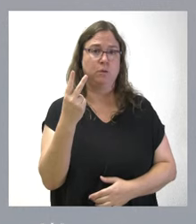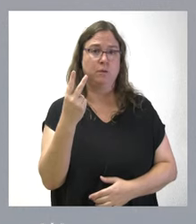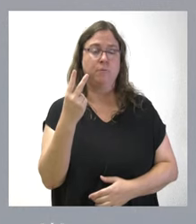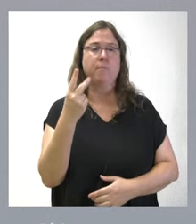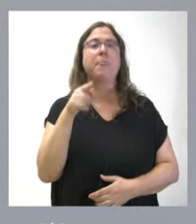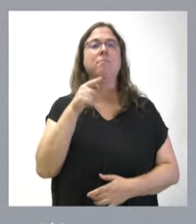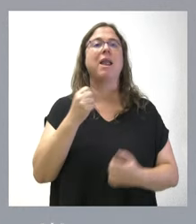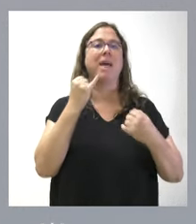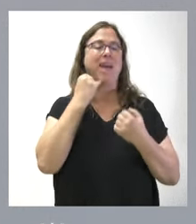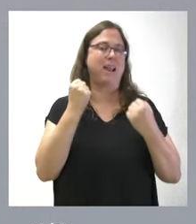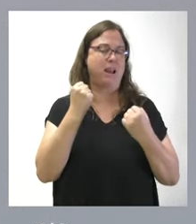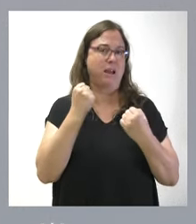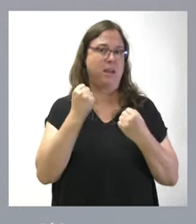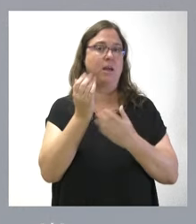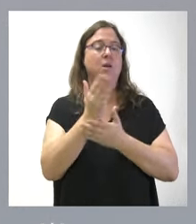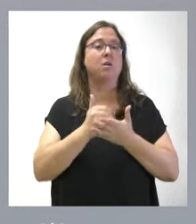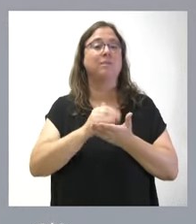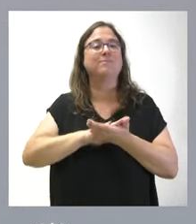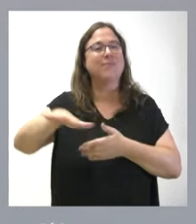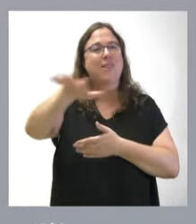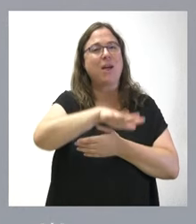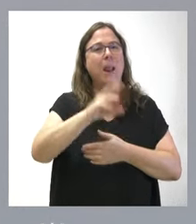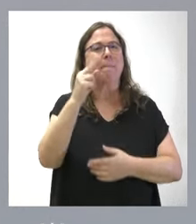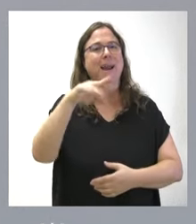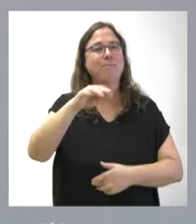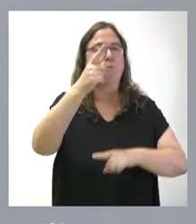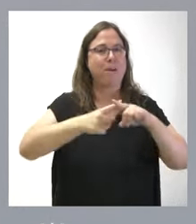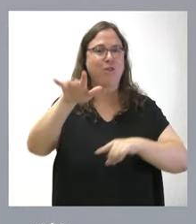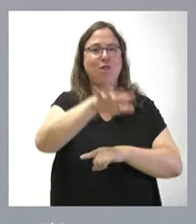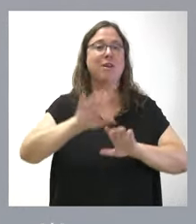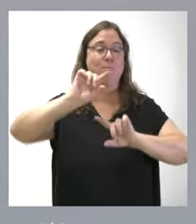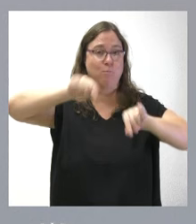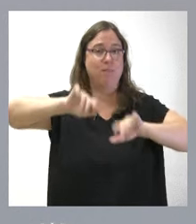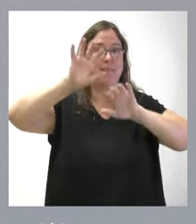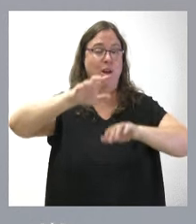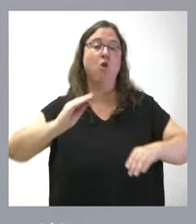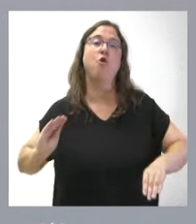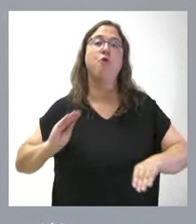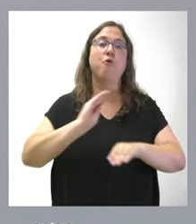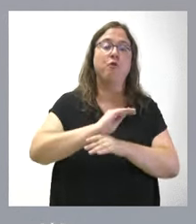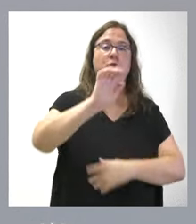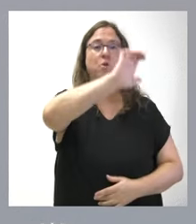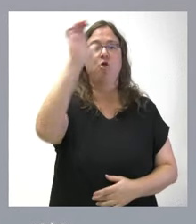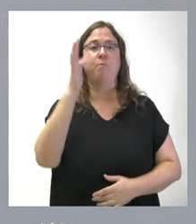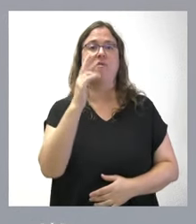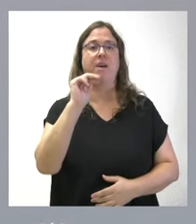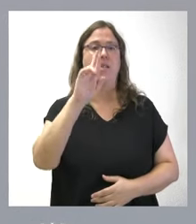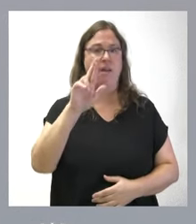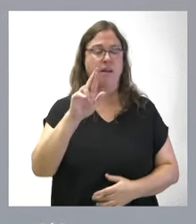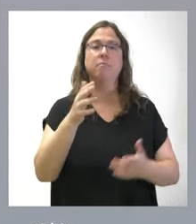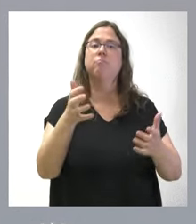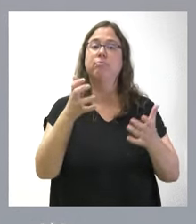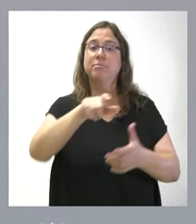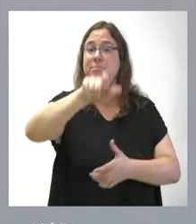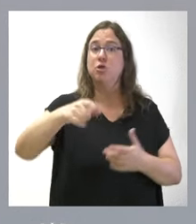suministro de energía en la comunidad de regantes del Páramo Medio en León. Se financia con fondos europeos FEADER, va a beneficiar a 4